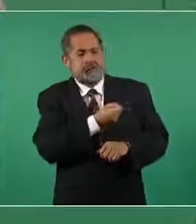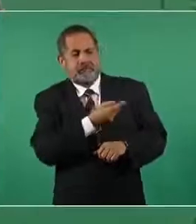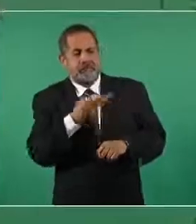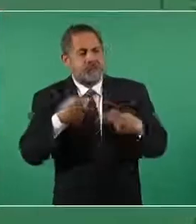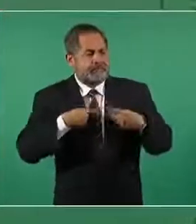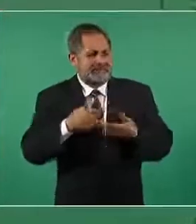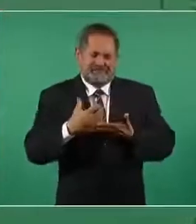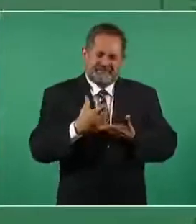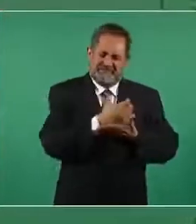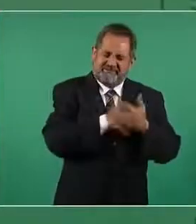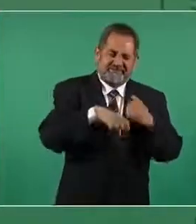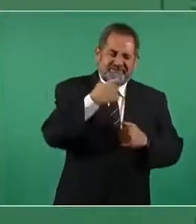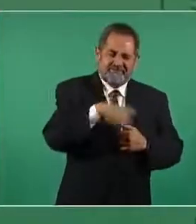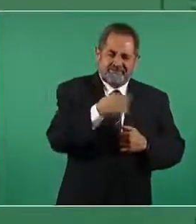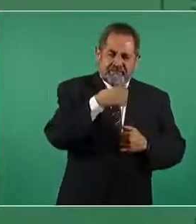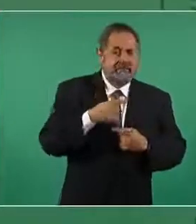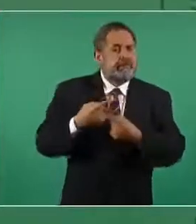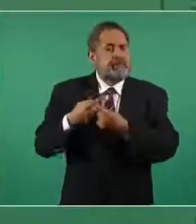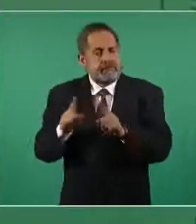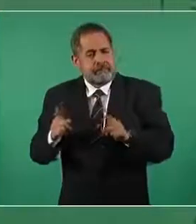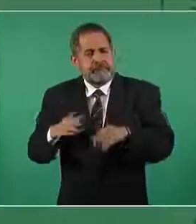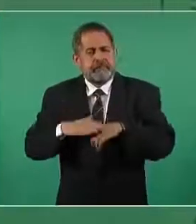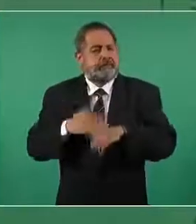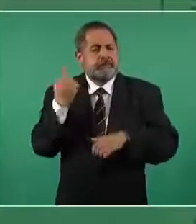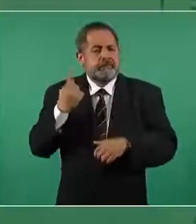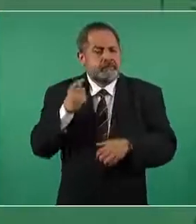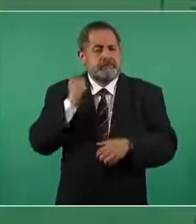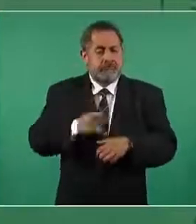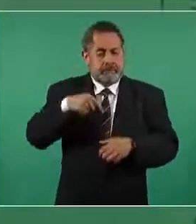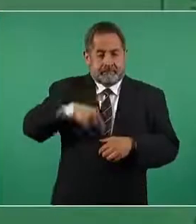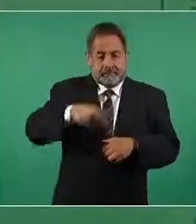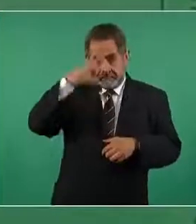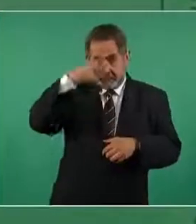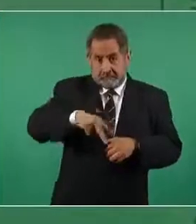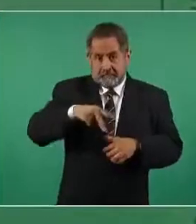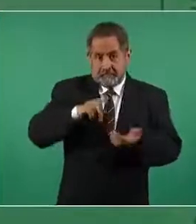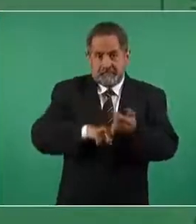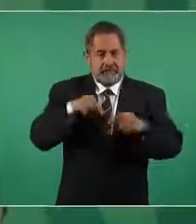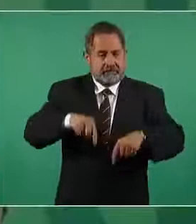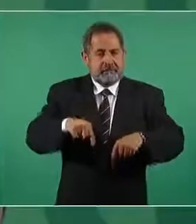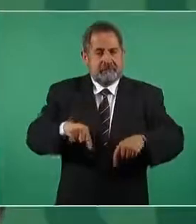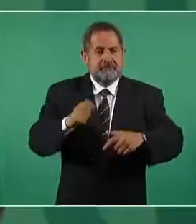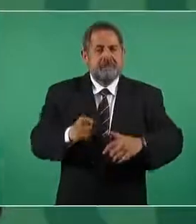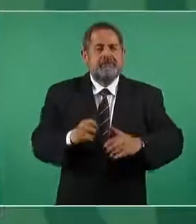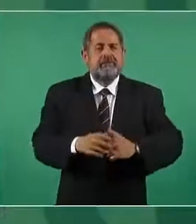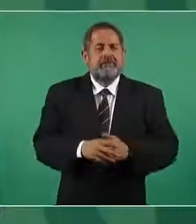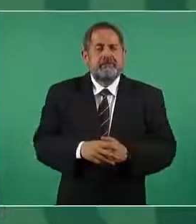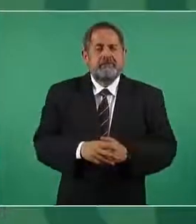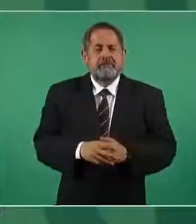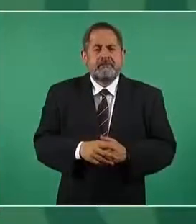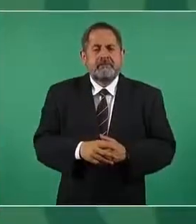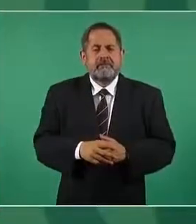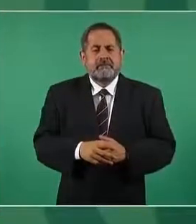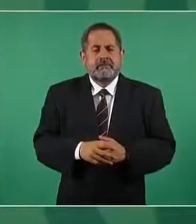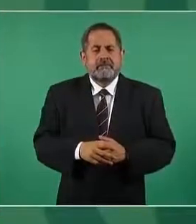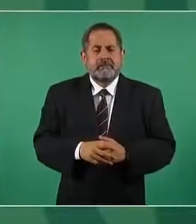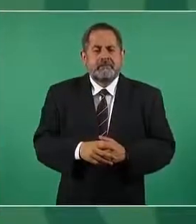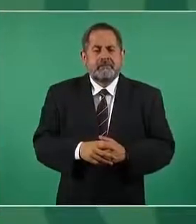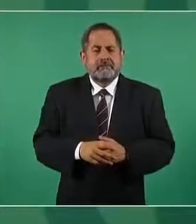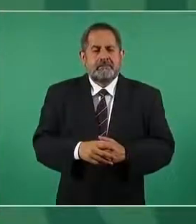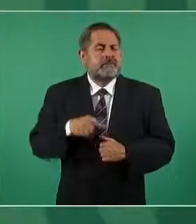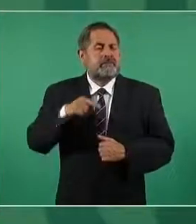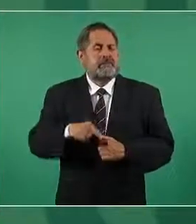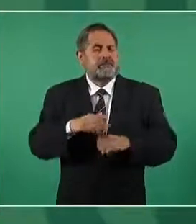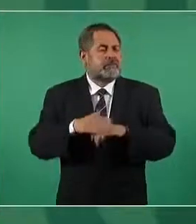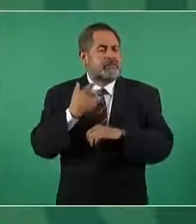aquí como dirían los tecnócratas tuvo